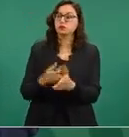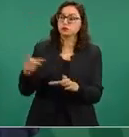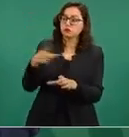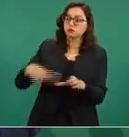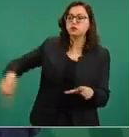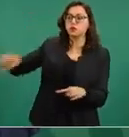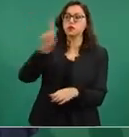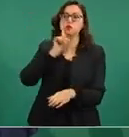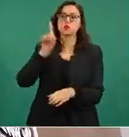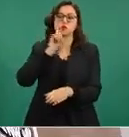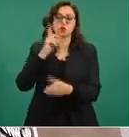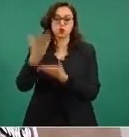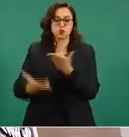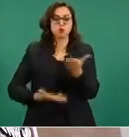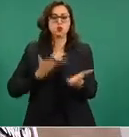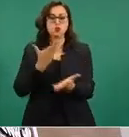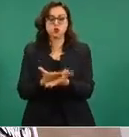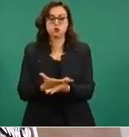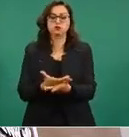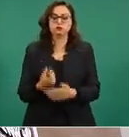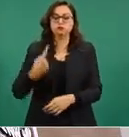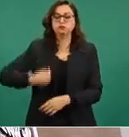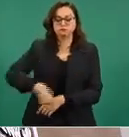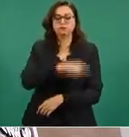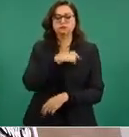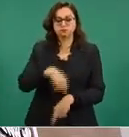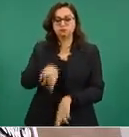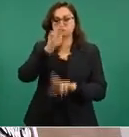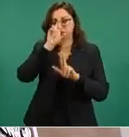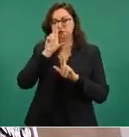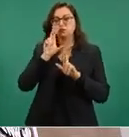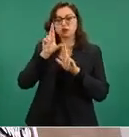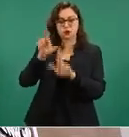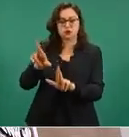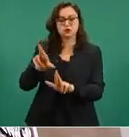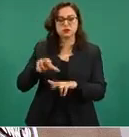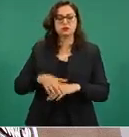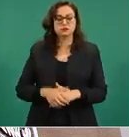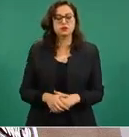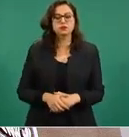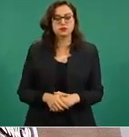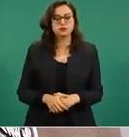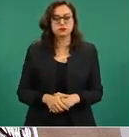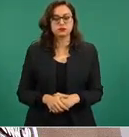Y nosotros vamos a respetar lo que se